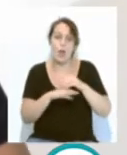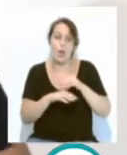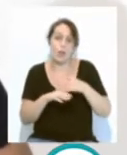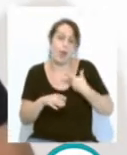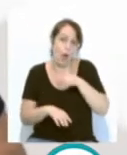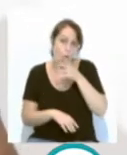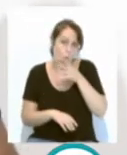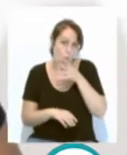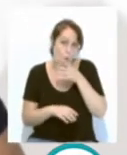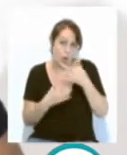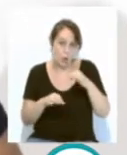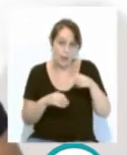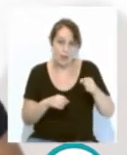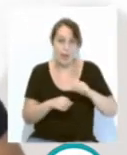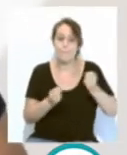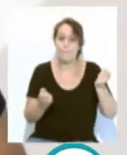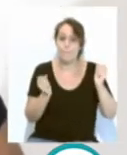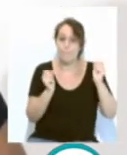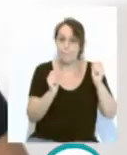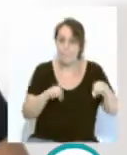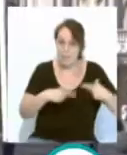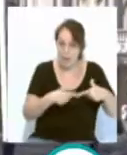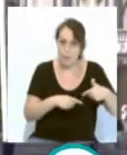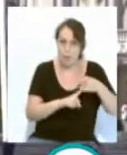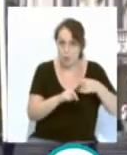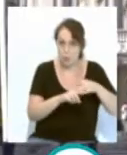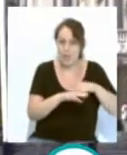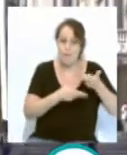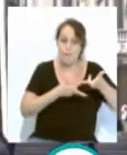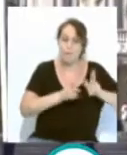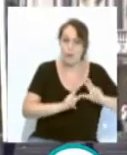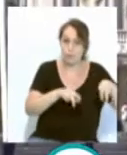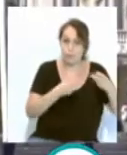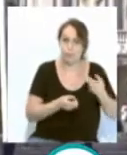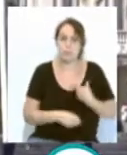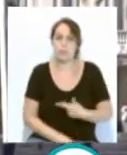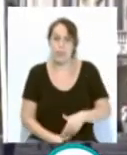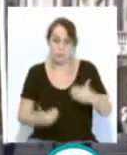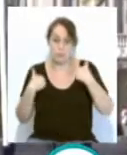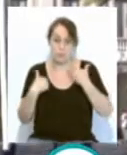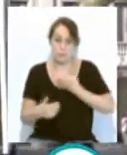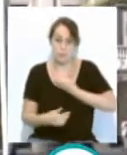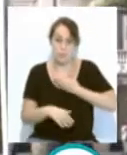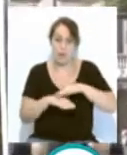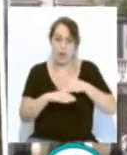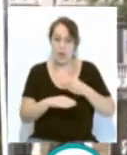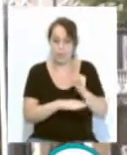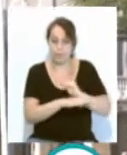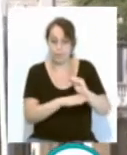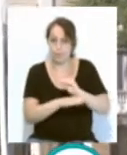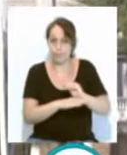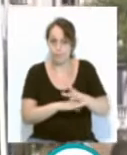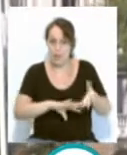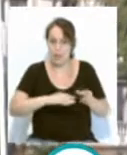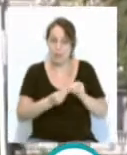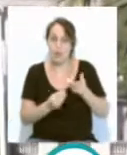papeleras y se van a renovar los bancos. Destacar además, en cuanto a la responsabilidad municipal para el mantenimiento y la adecuación de